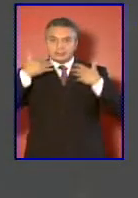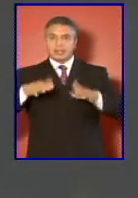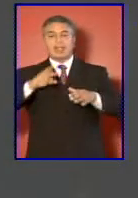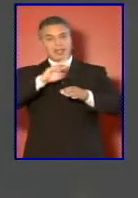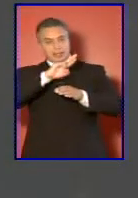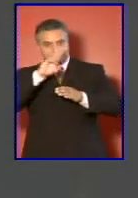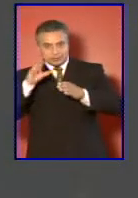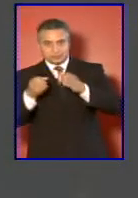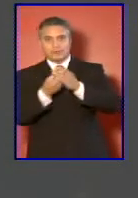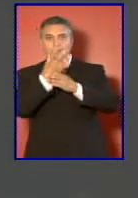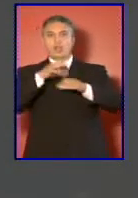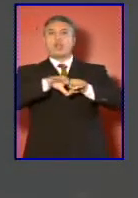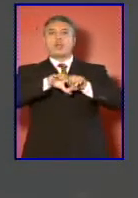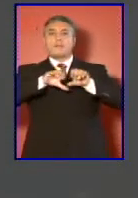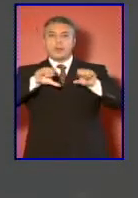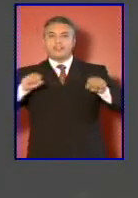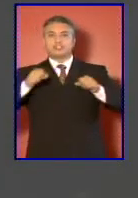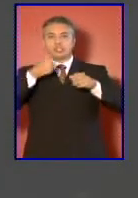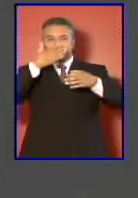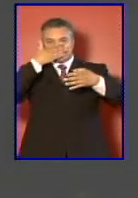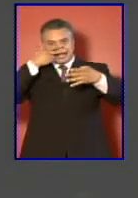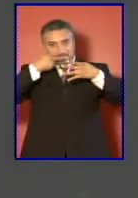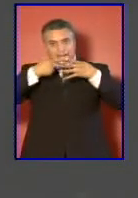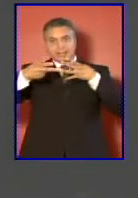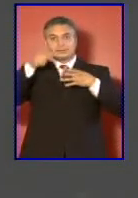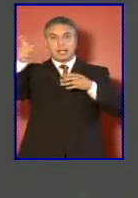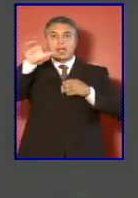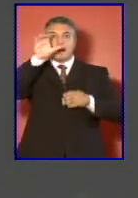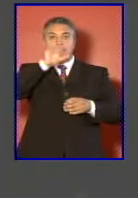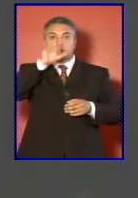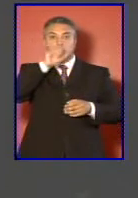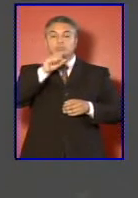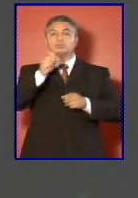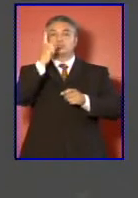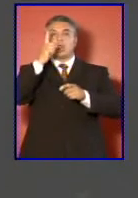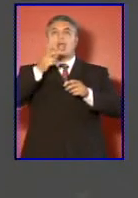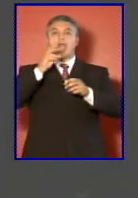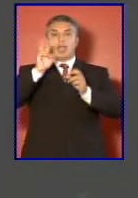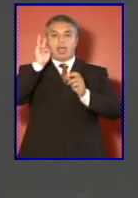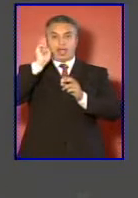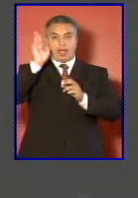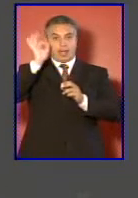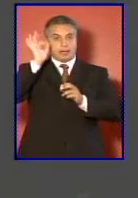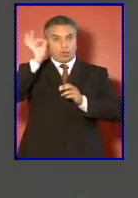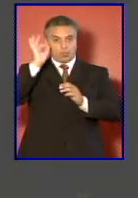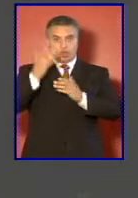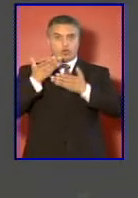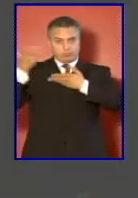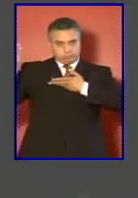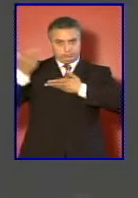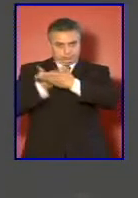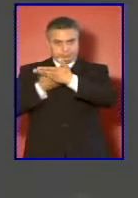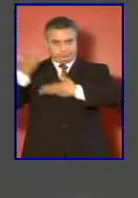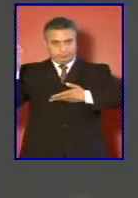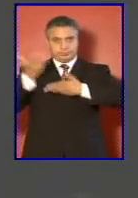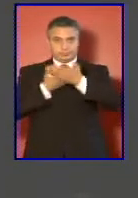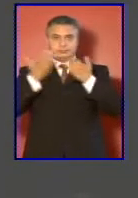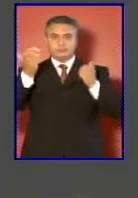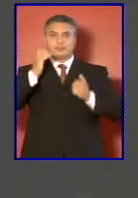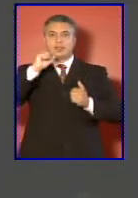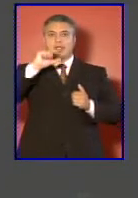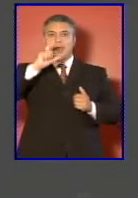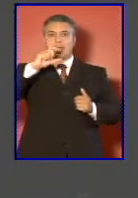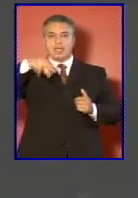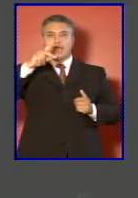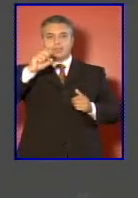compromiso de transparencia con el Perú realizando una reunión bilateral que nos permitió activar dicha agenda de